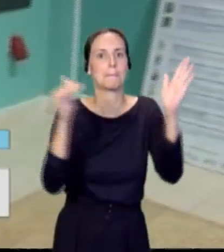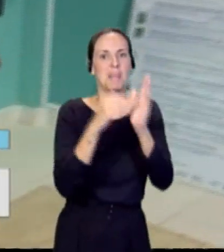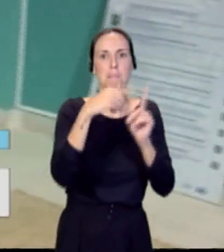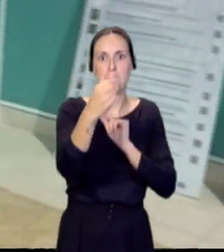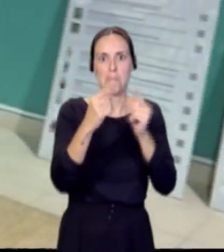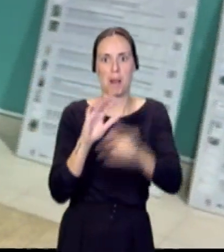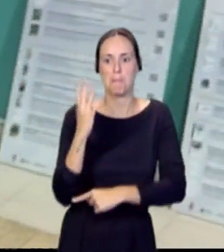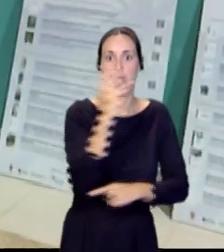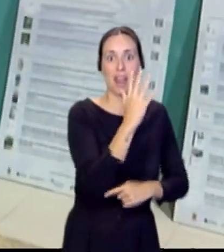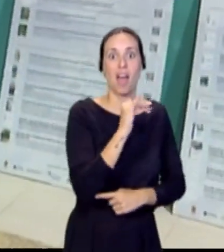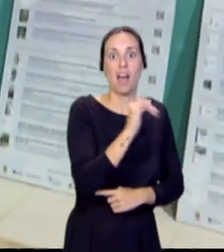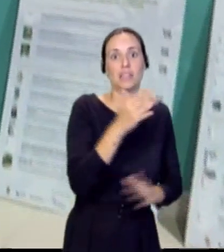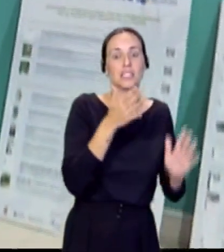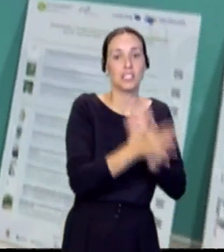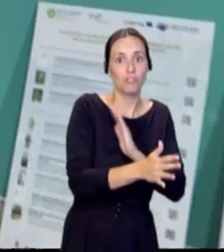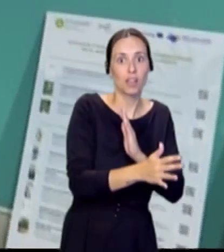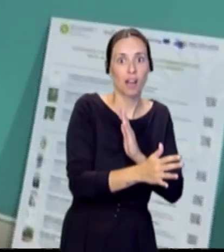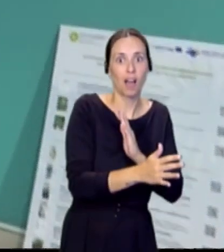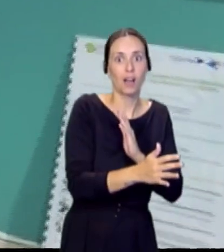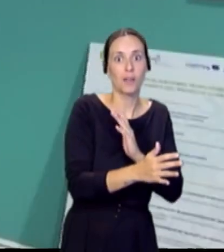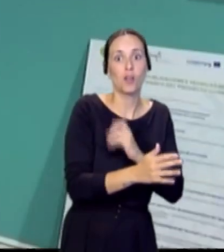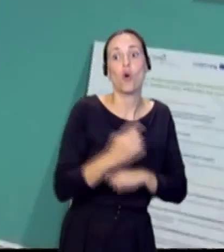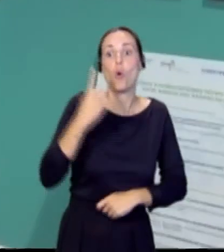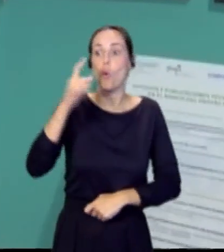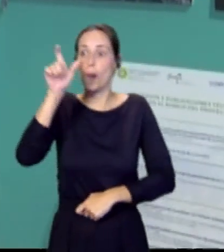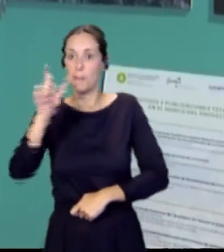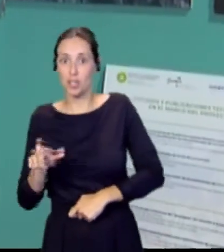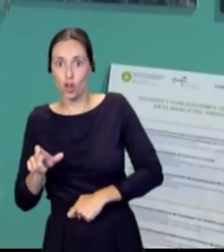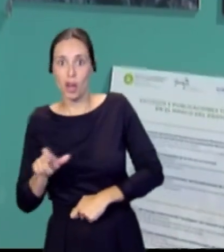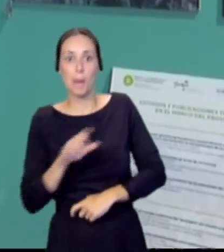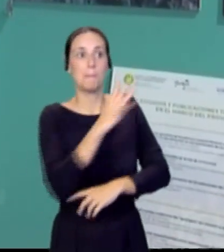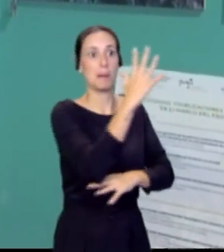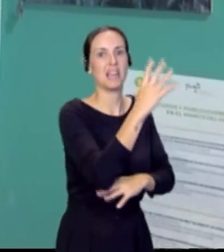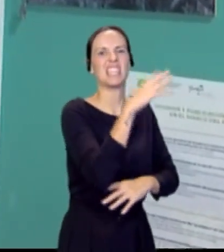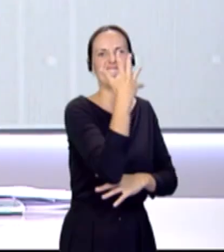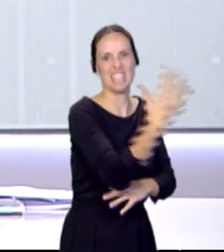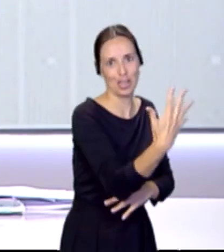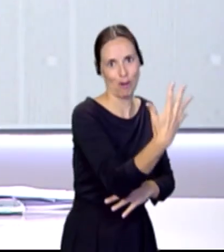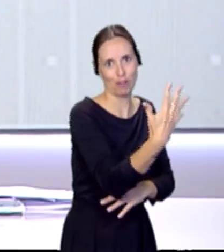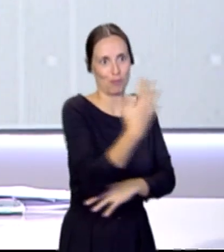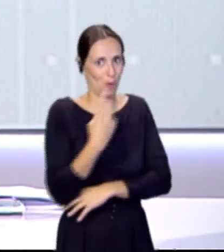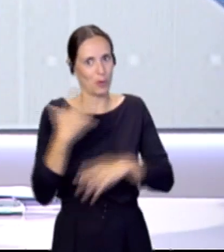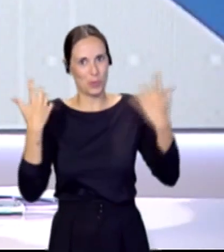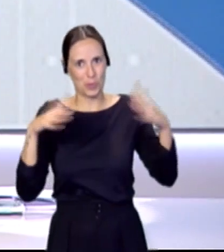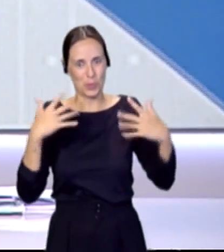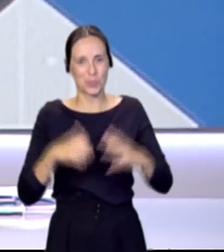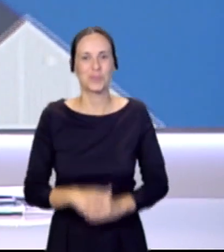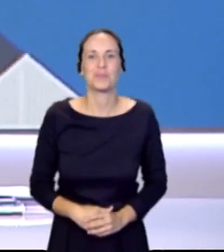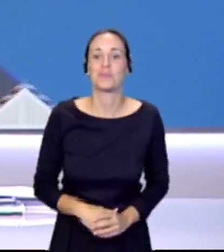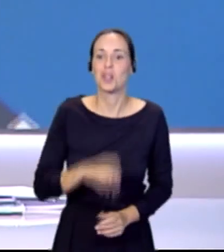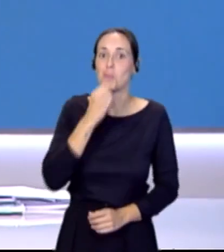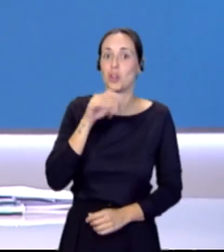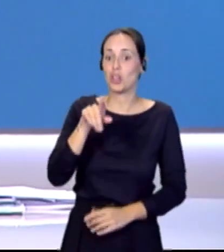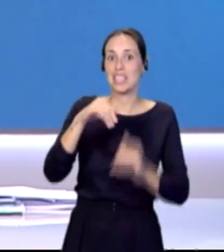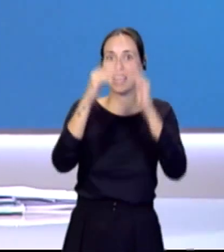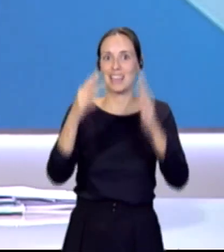Esto es, por cada habitante empadronado en la isla hay cinco. Nada más y nada menos. Pues una casa que se merece una visita